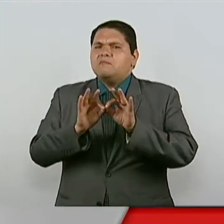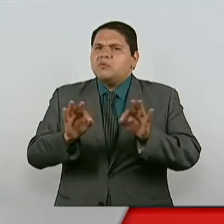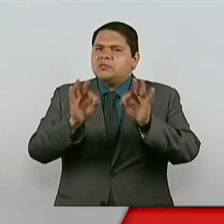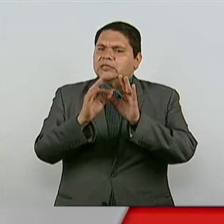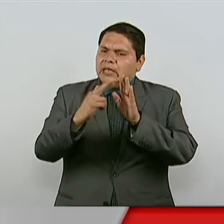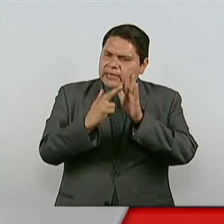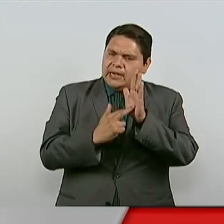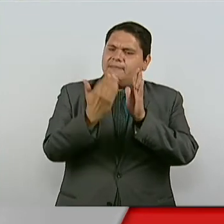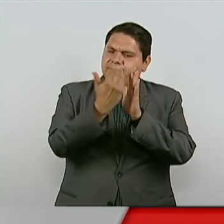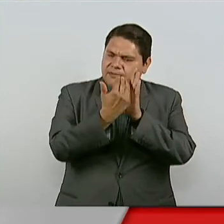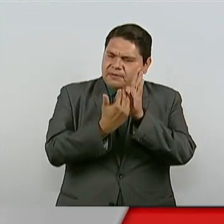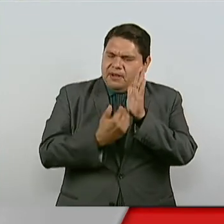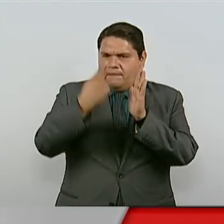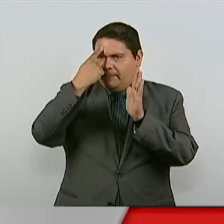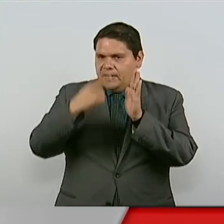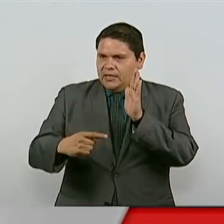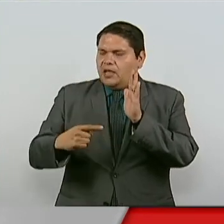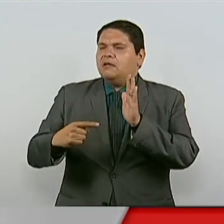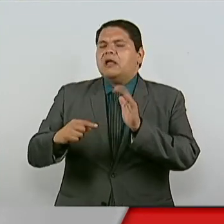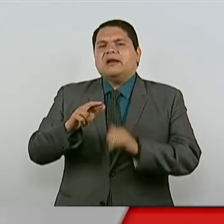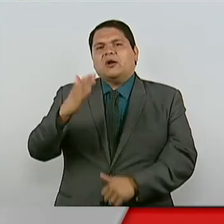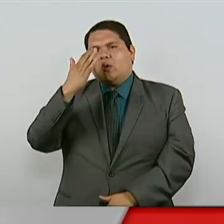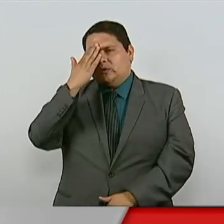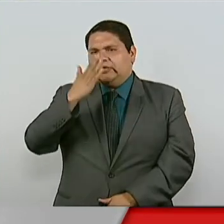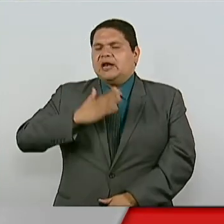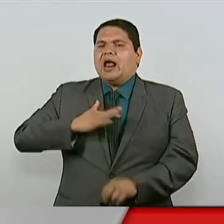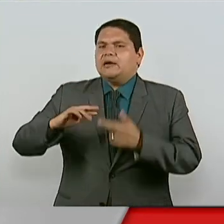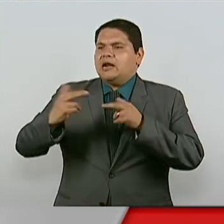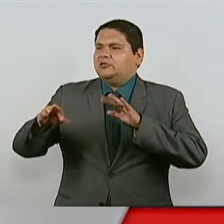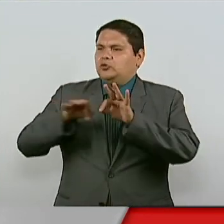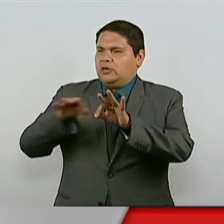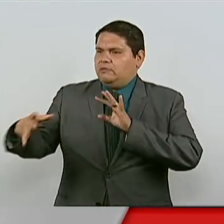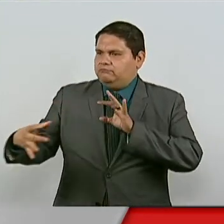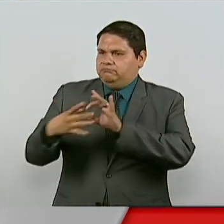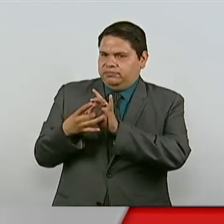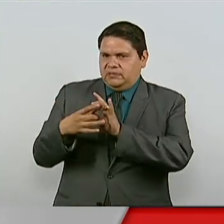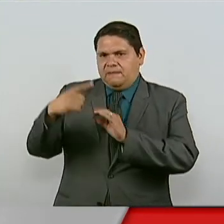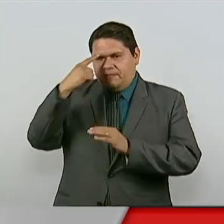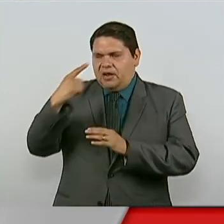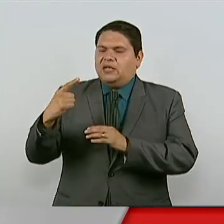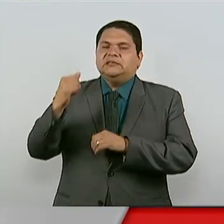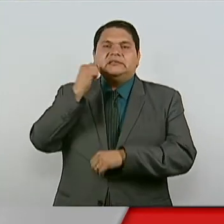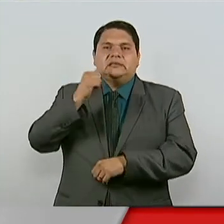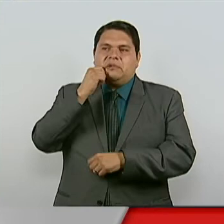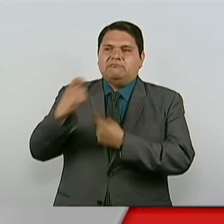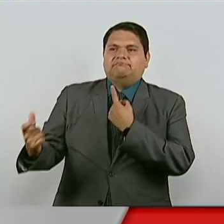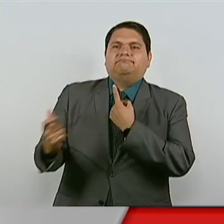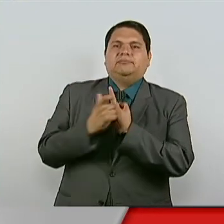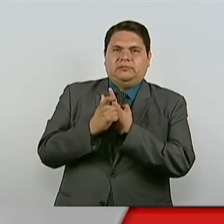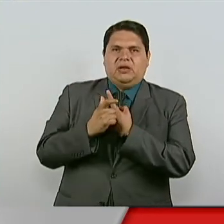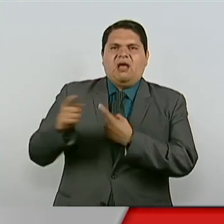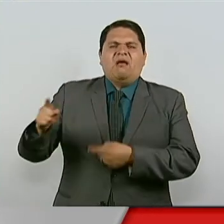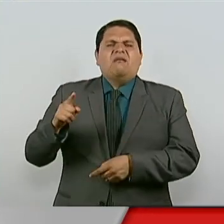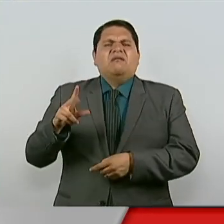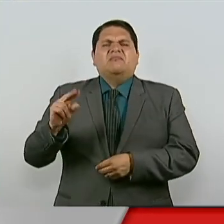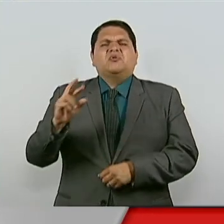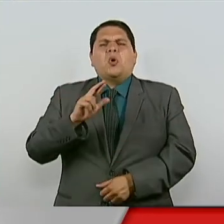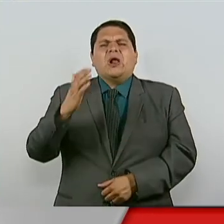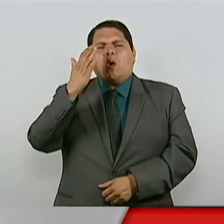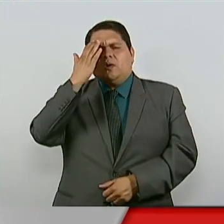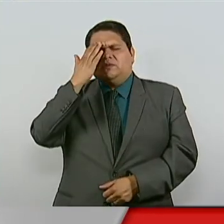trabajos, de que se reconozca la relación laboral, que en el primer momento este tipo de empresas no la reconocen, justo para